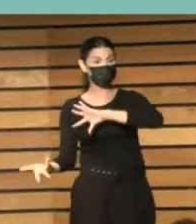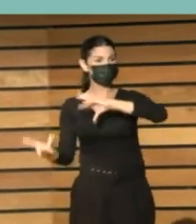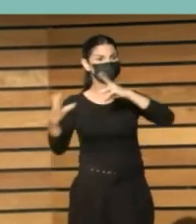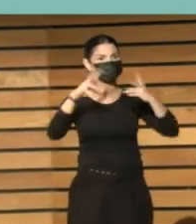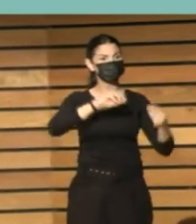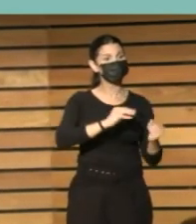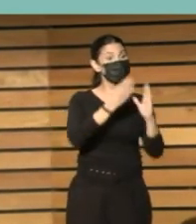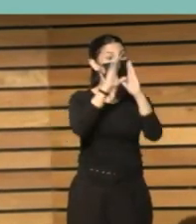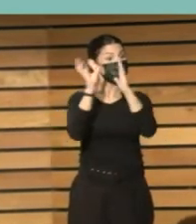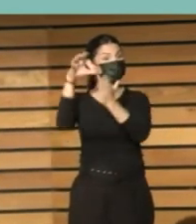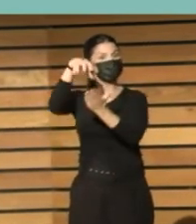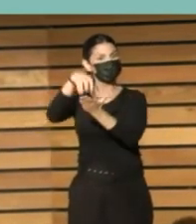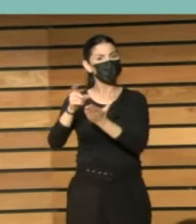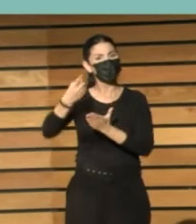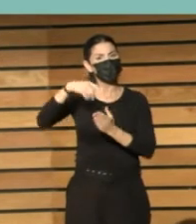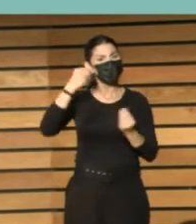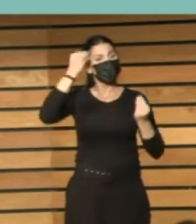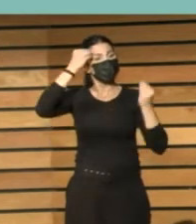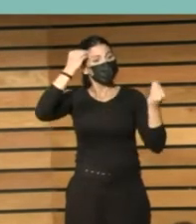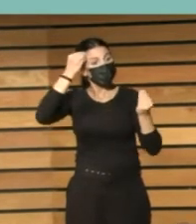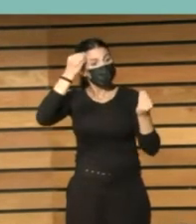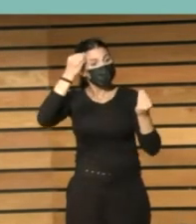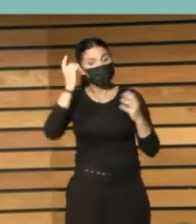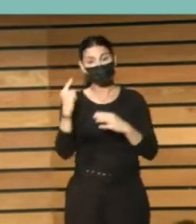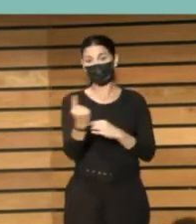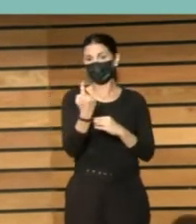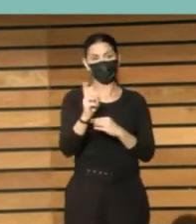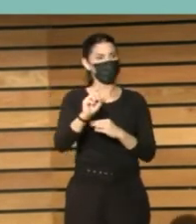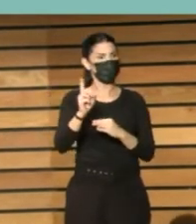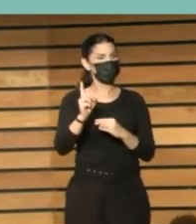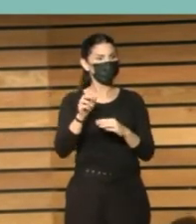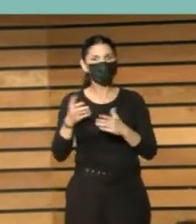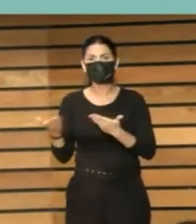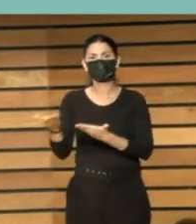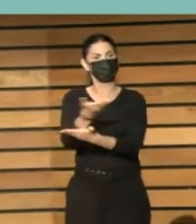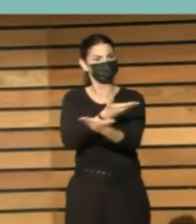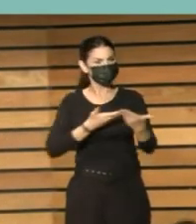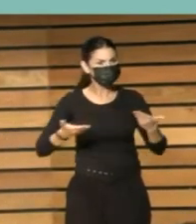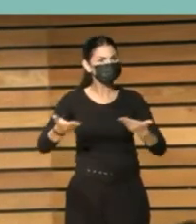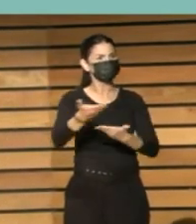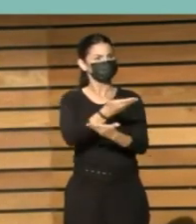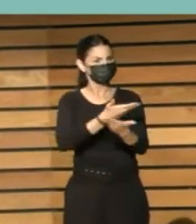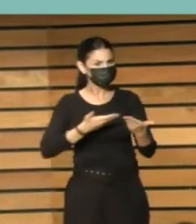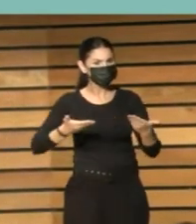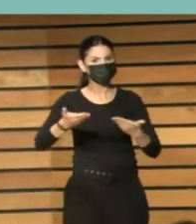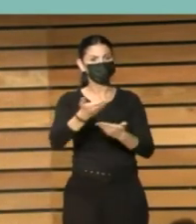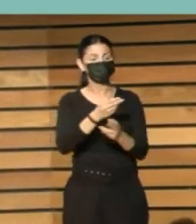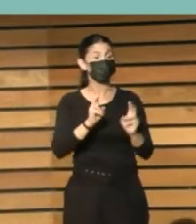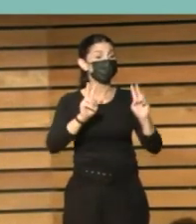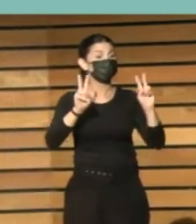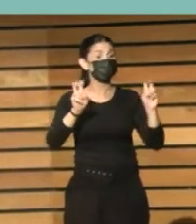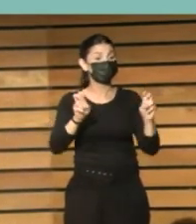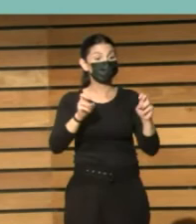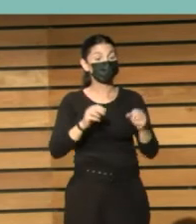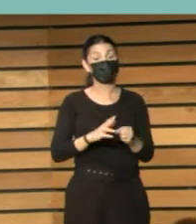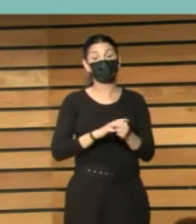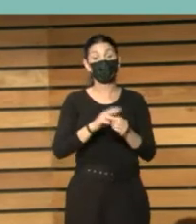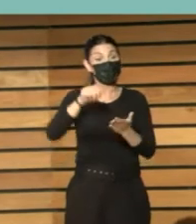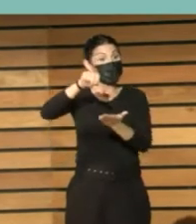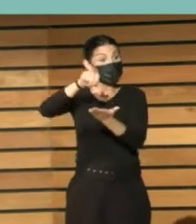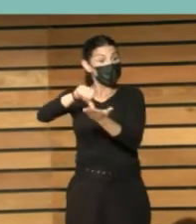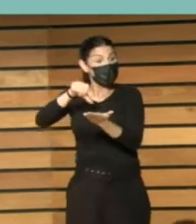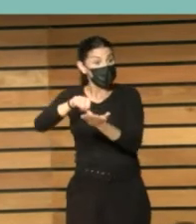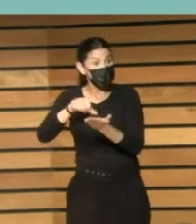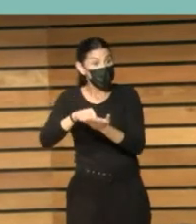bibliotecas deben pensar de forma colectiva, cooperativa y en red. De esta forma, a través de acciones locales, conseguiremos